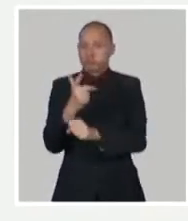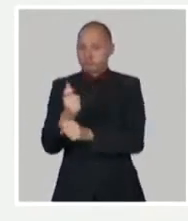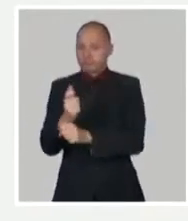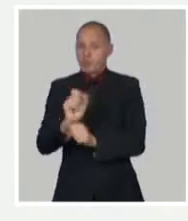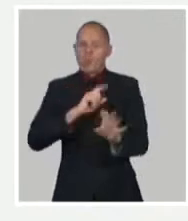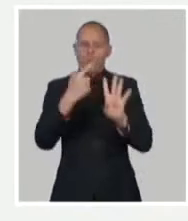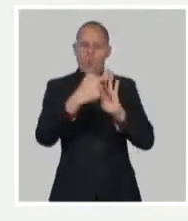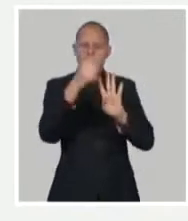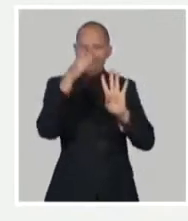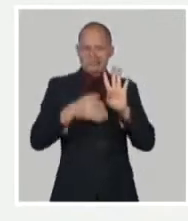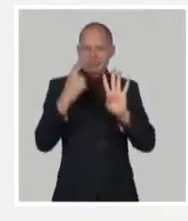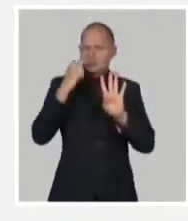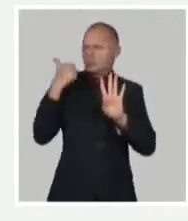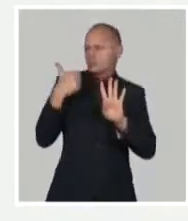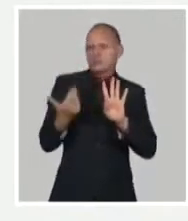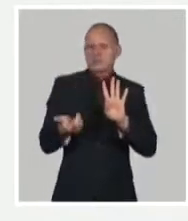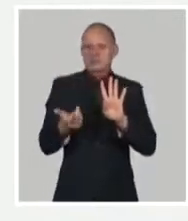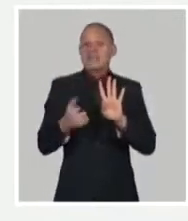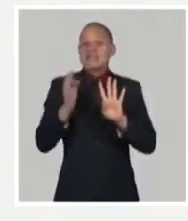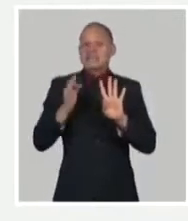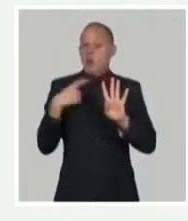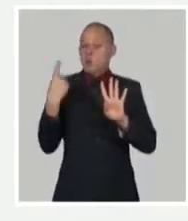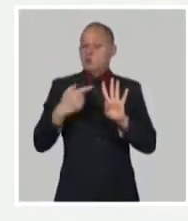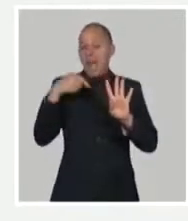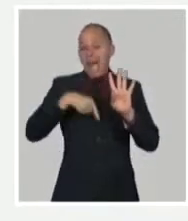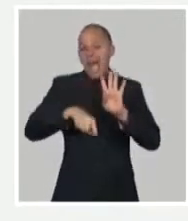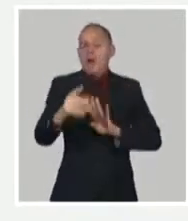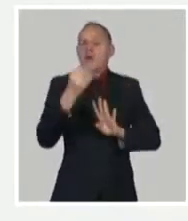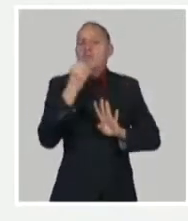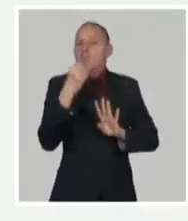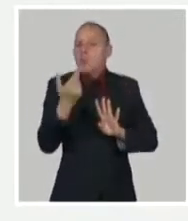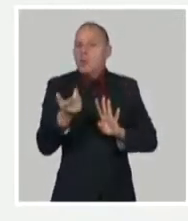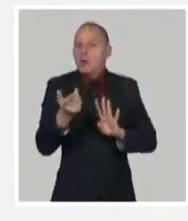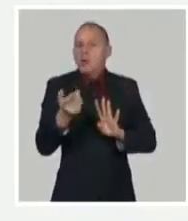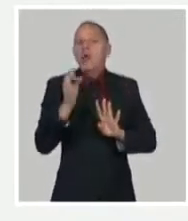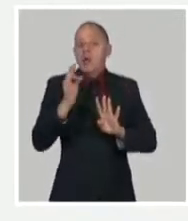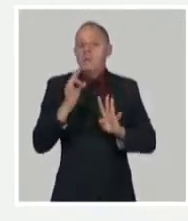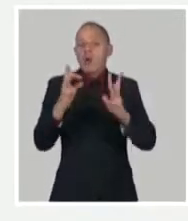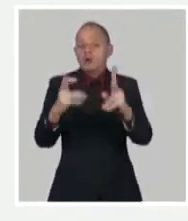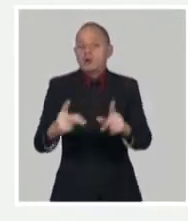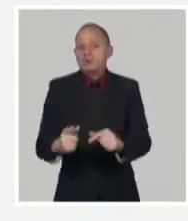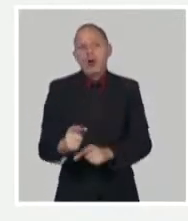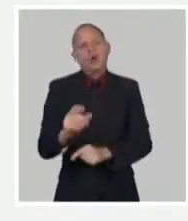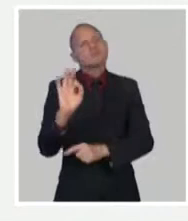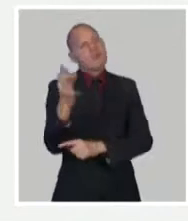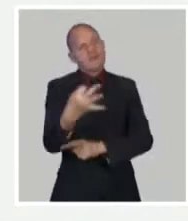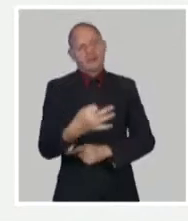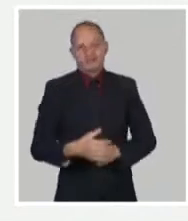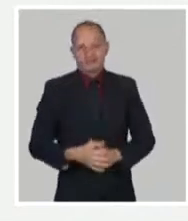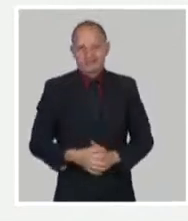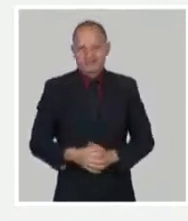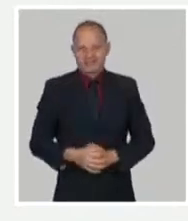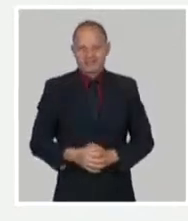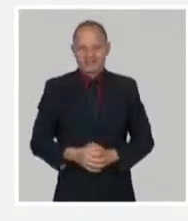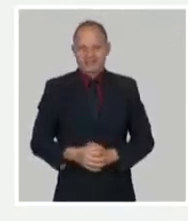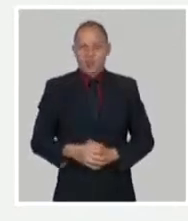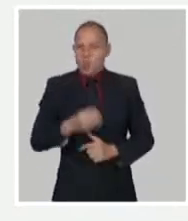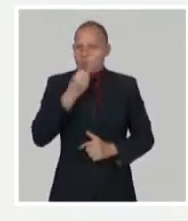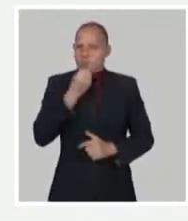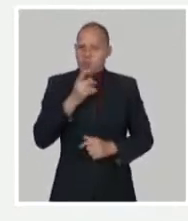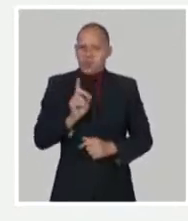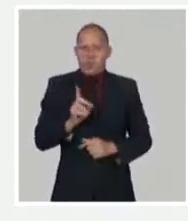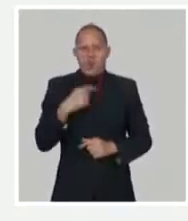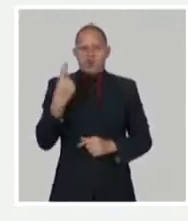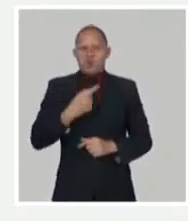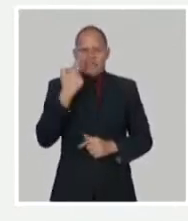que esa aplicación debe ayudarnos a construir la eficacia de la vacuna también. No puede ser una aplicación que no nos